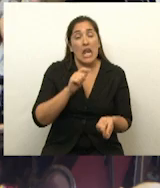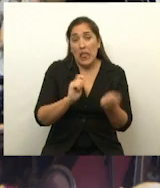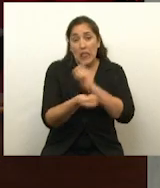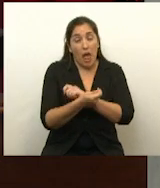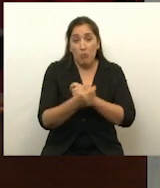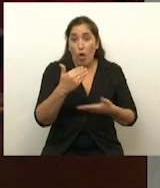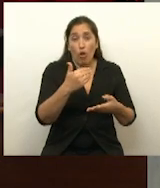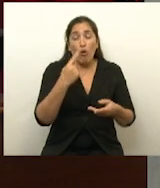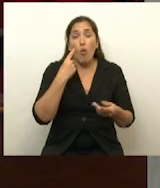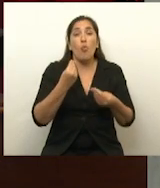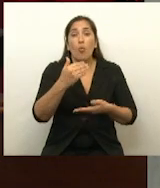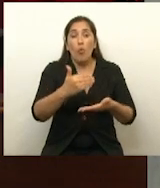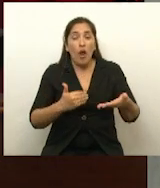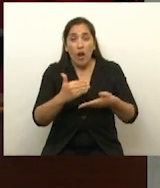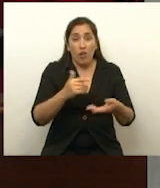no tengo problema.